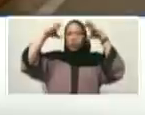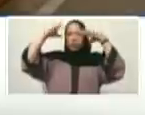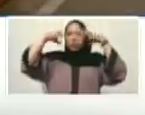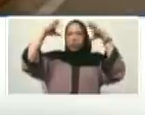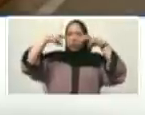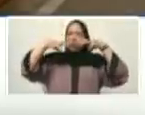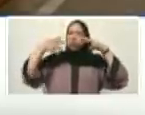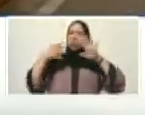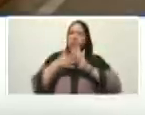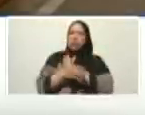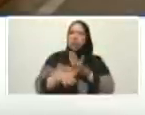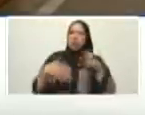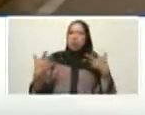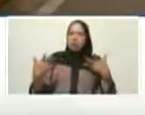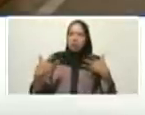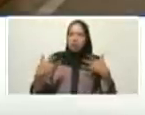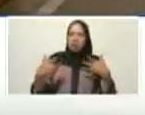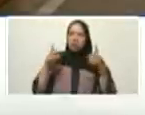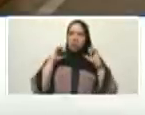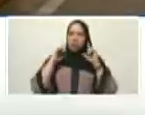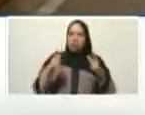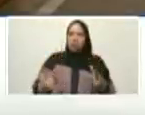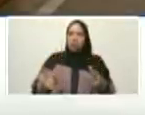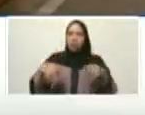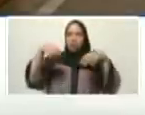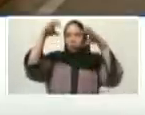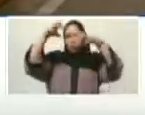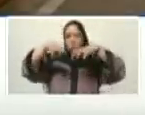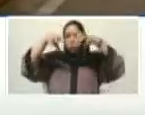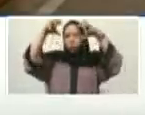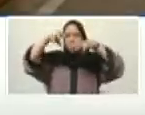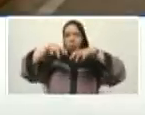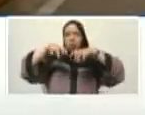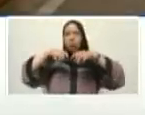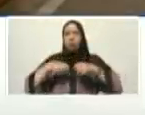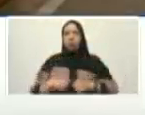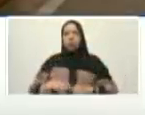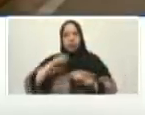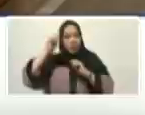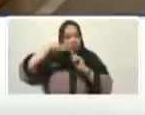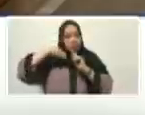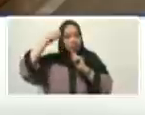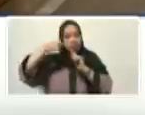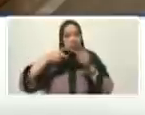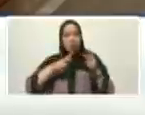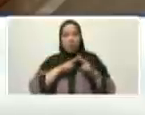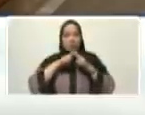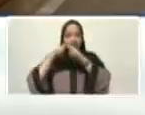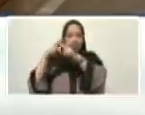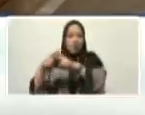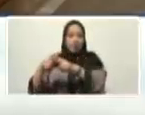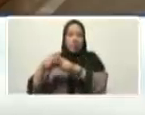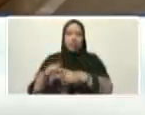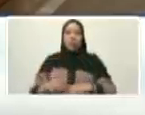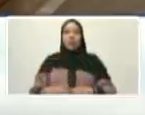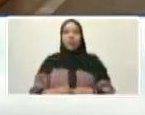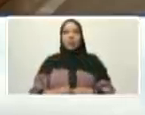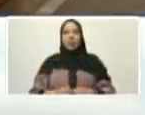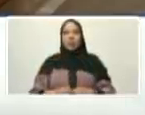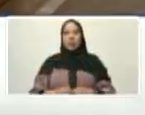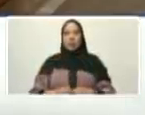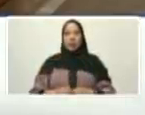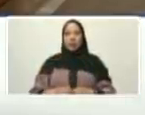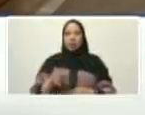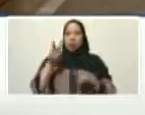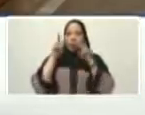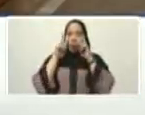el piso mojado si tenemos el video se lo regalo Luis José Marcano para